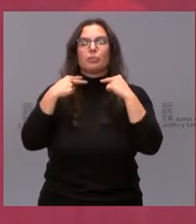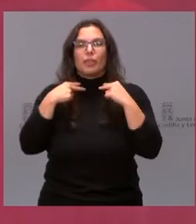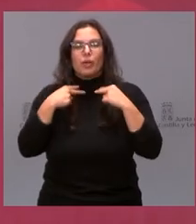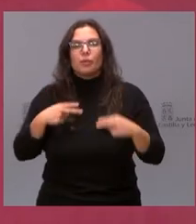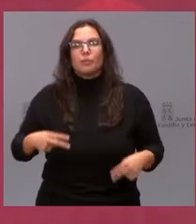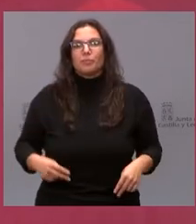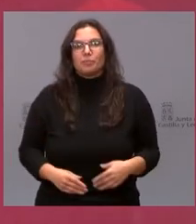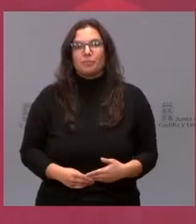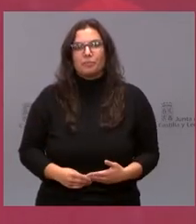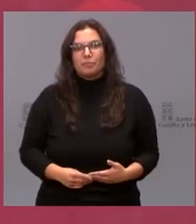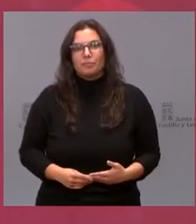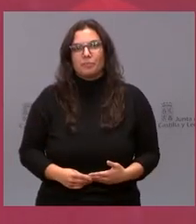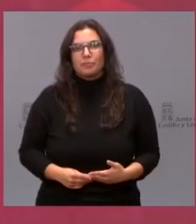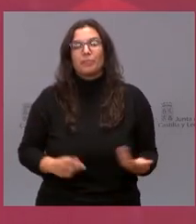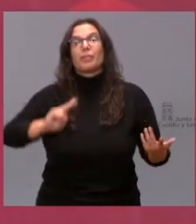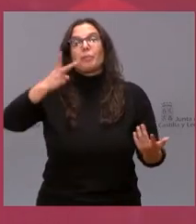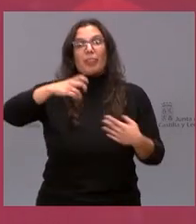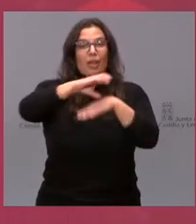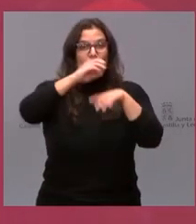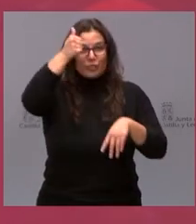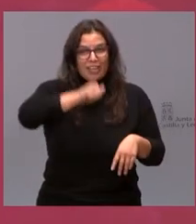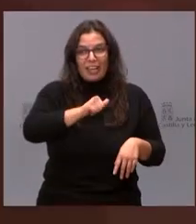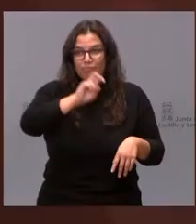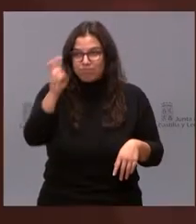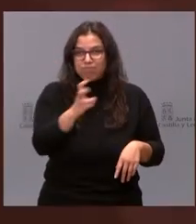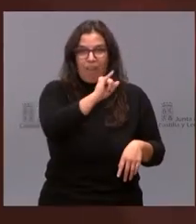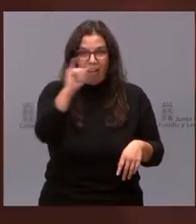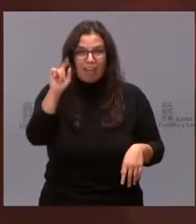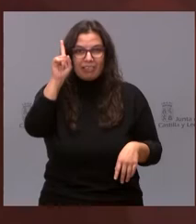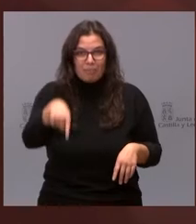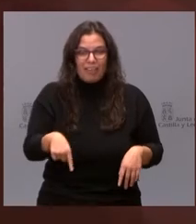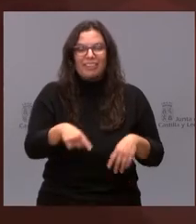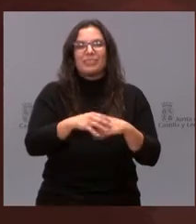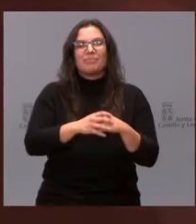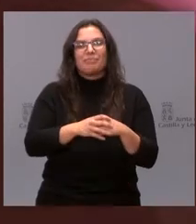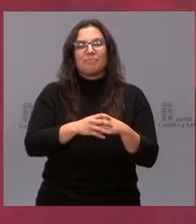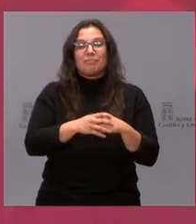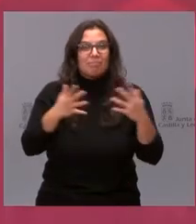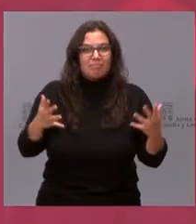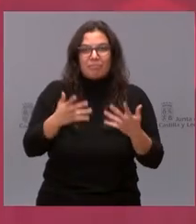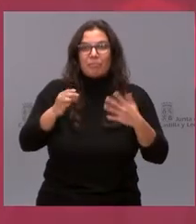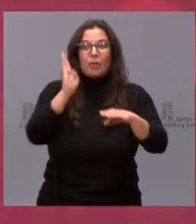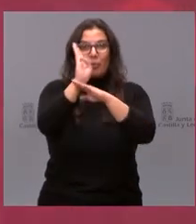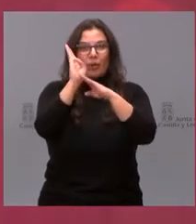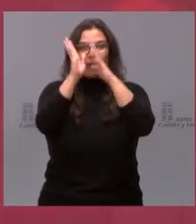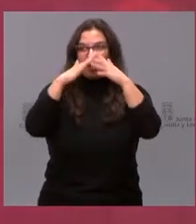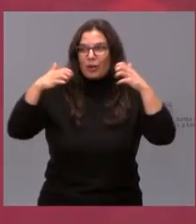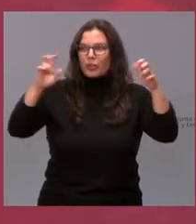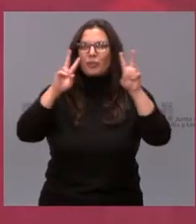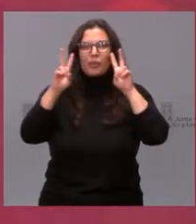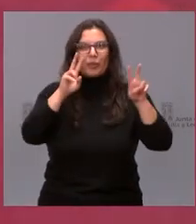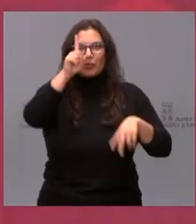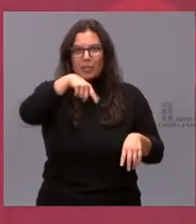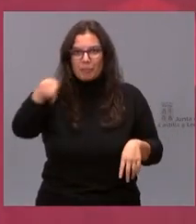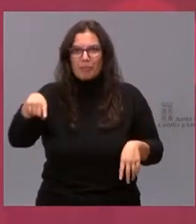viceconsejeros, que también estáis por aquí, procuradores en las Cortes, que también están